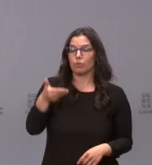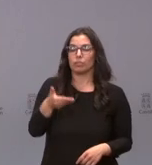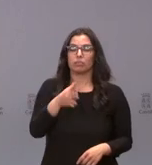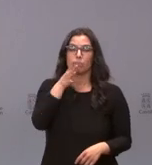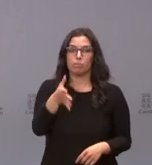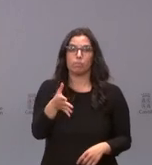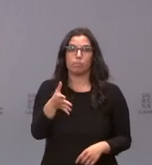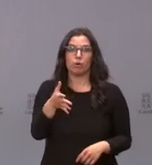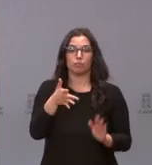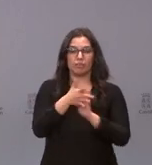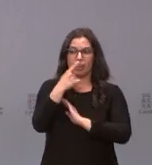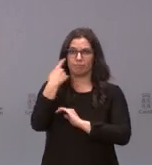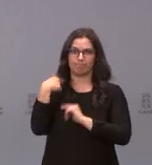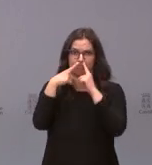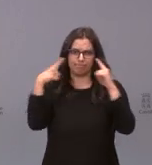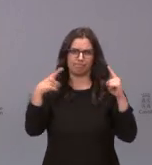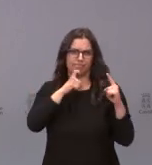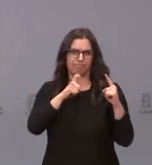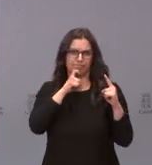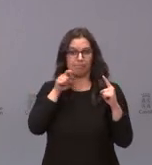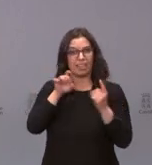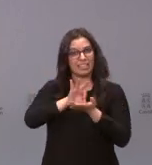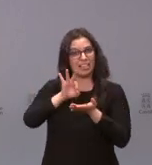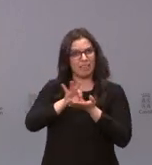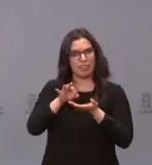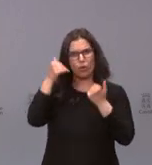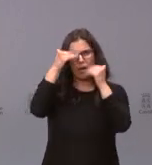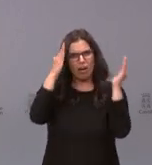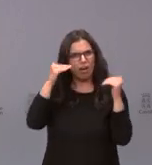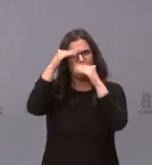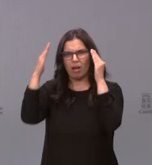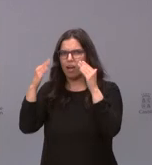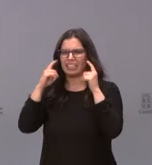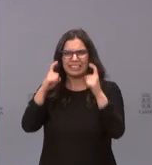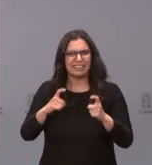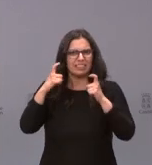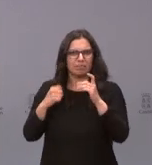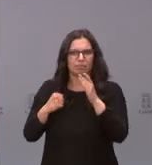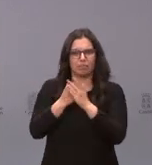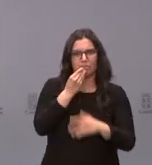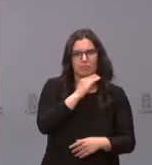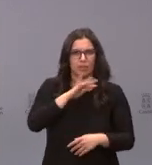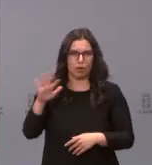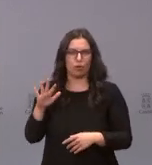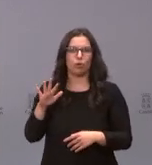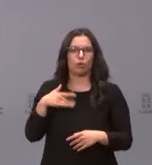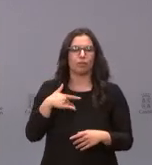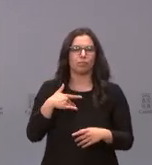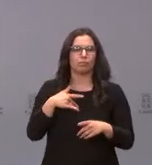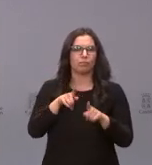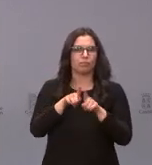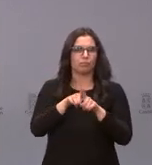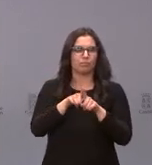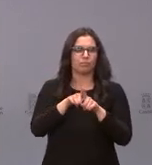ha sido un año muy difícil en el que este servicio ha dado lo mejor de sí mismo y ha proporcionado a los ciudadanos de esta comunidad